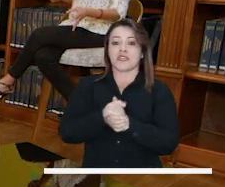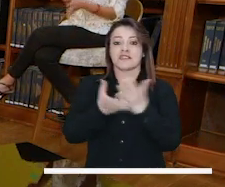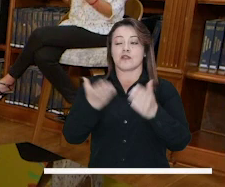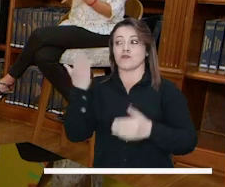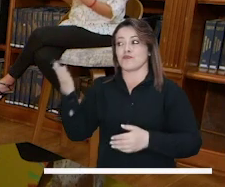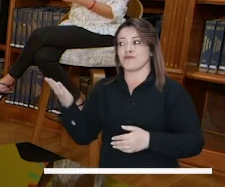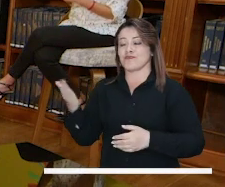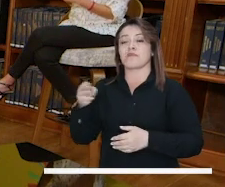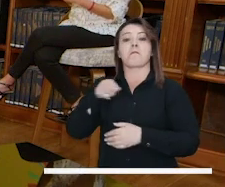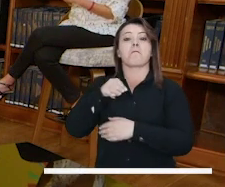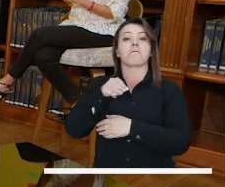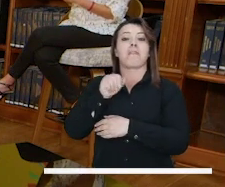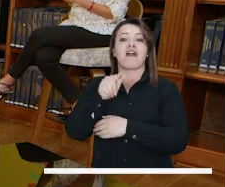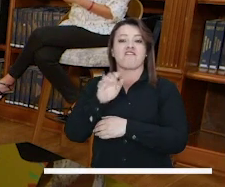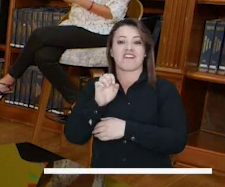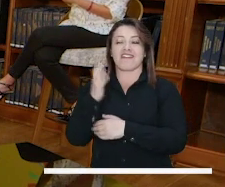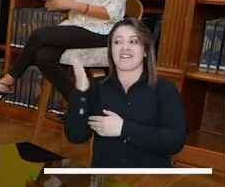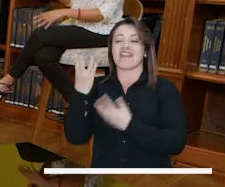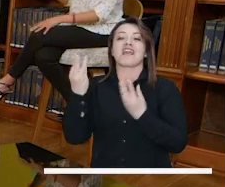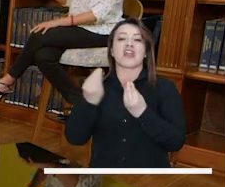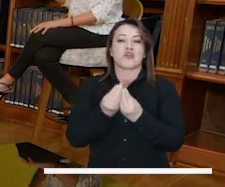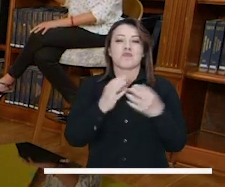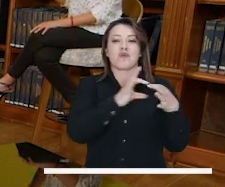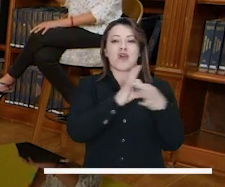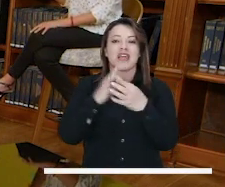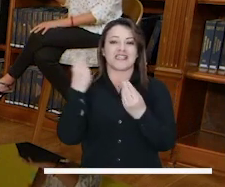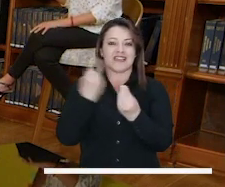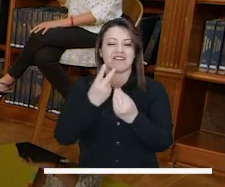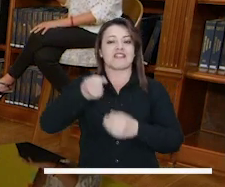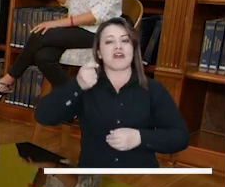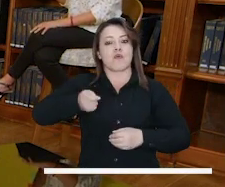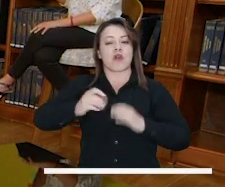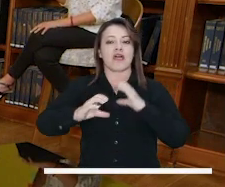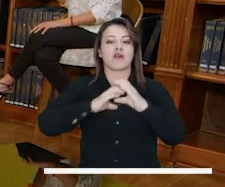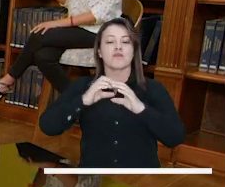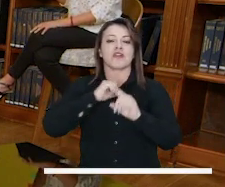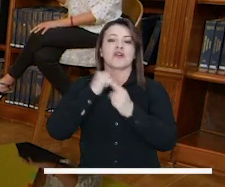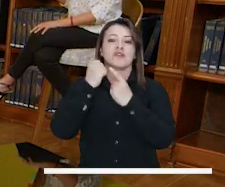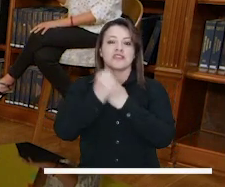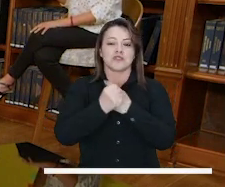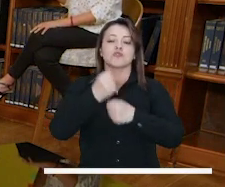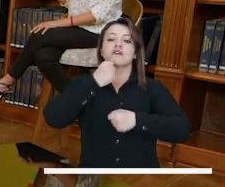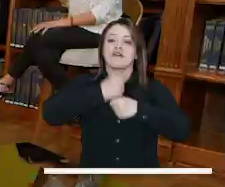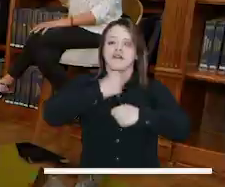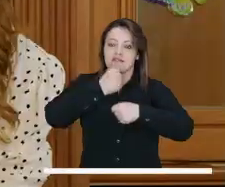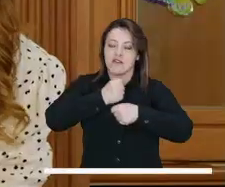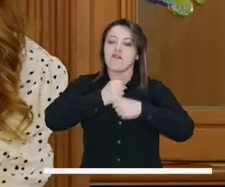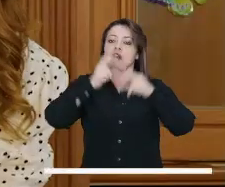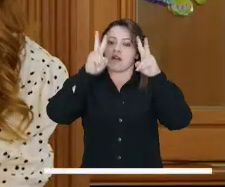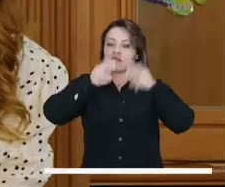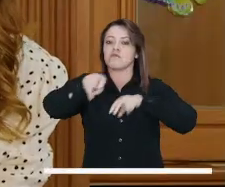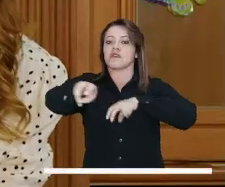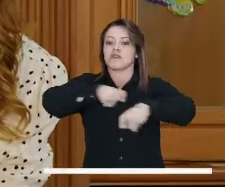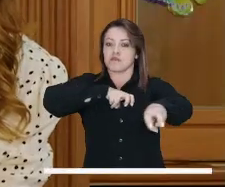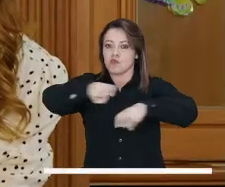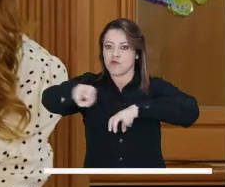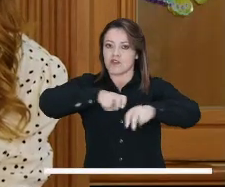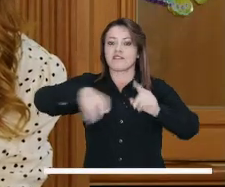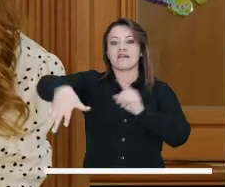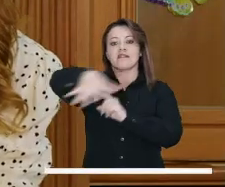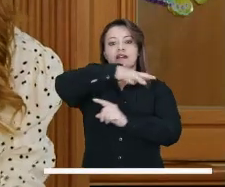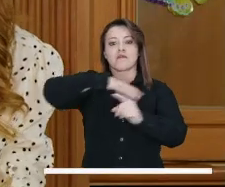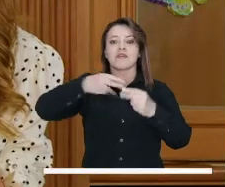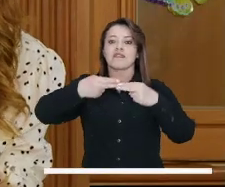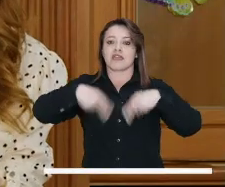para poder resolverlas. Y saludamos a la concejala María Fernanda Rojas del partido Alianza Verde, abogada comunicadora social, quien